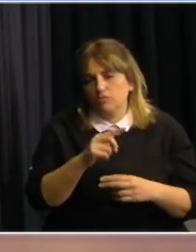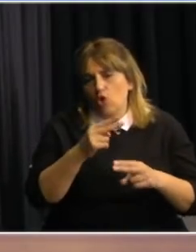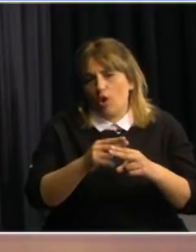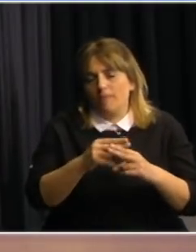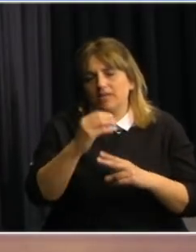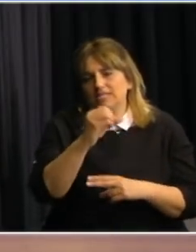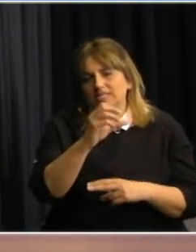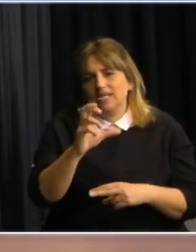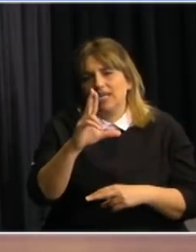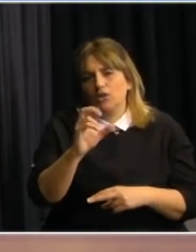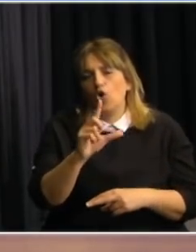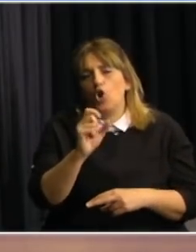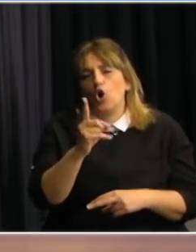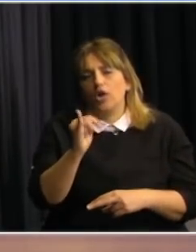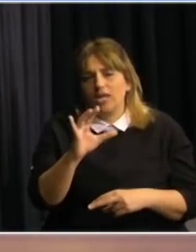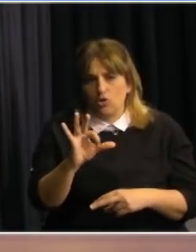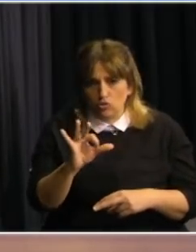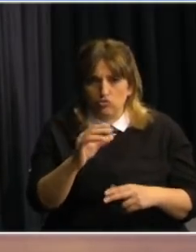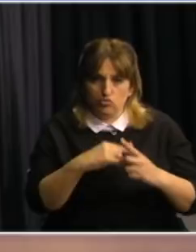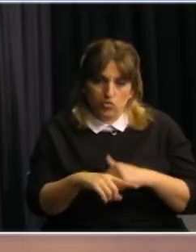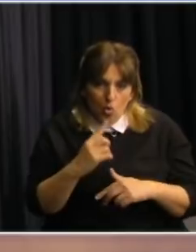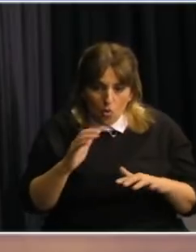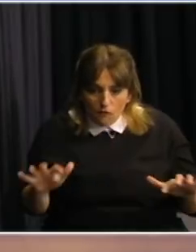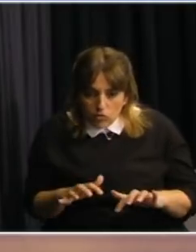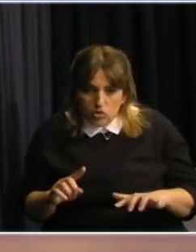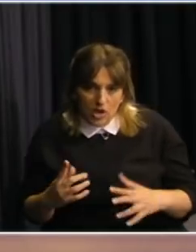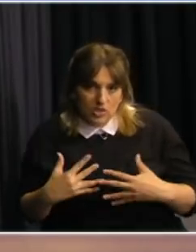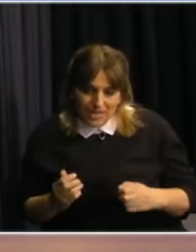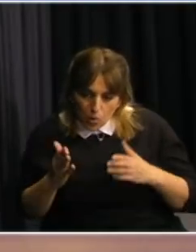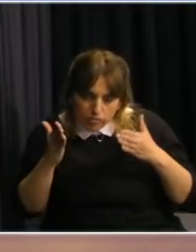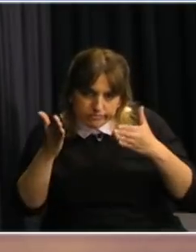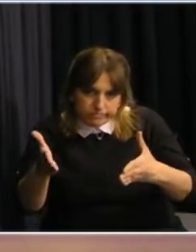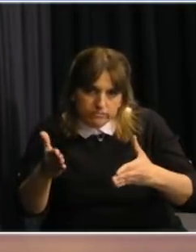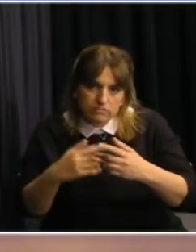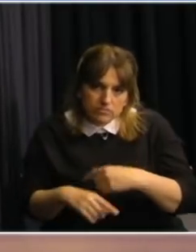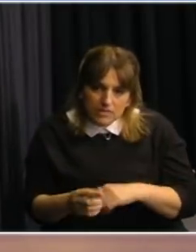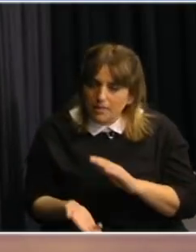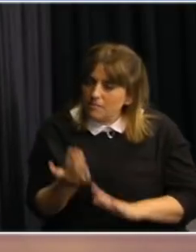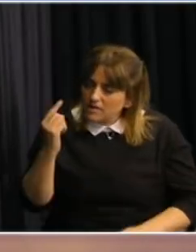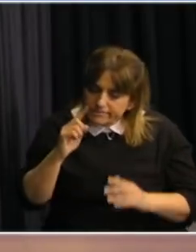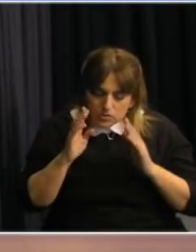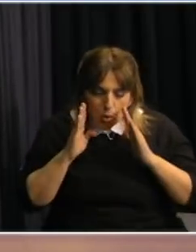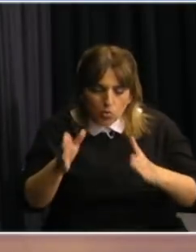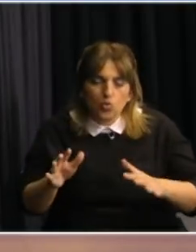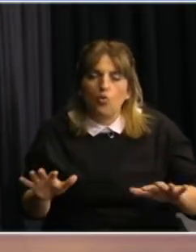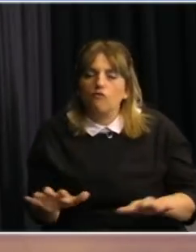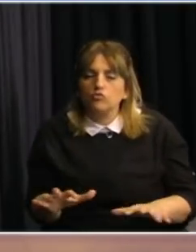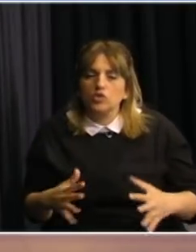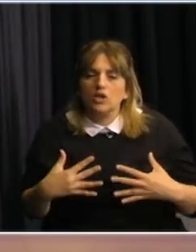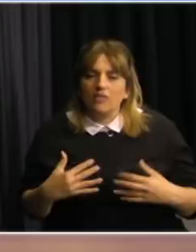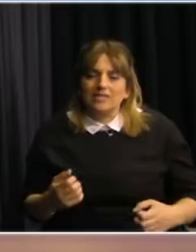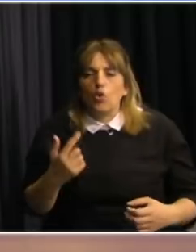lado un foco en el área de la salud el personal de la salud va a ser uno de los focos esa es la utilización focalizada del nivel de